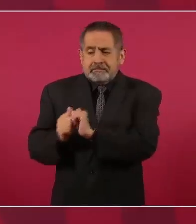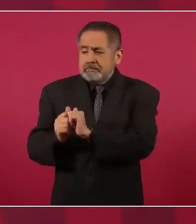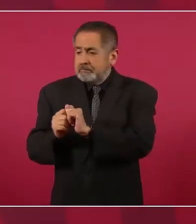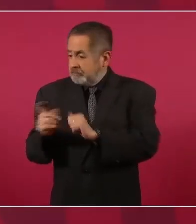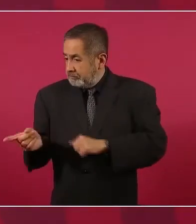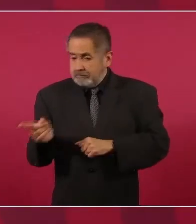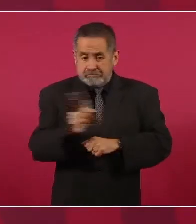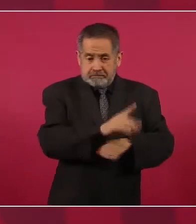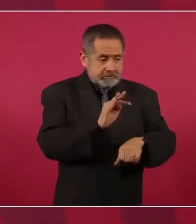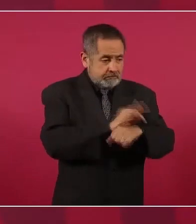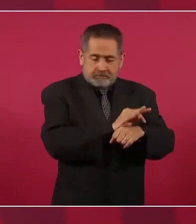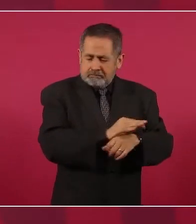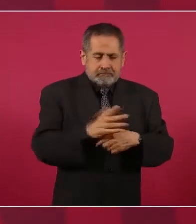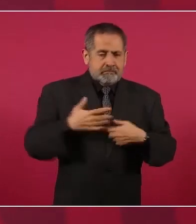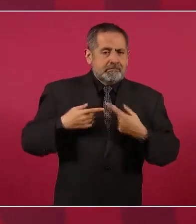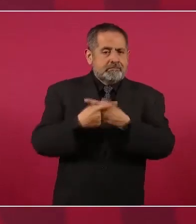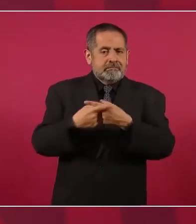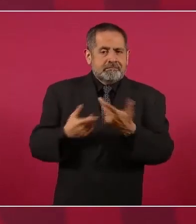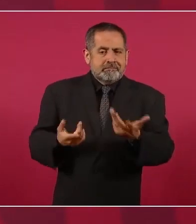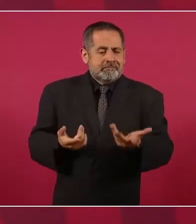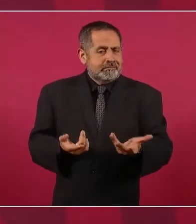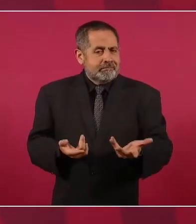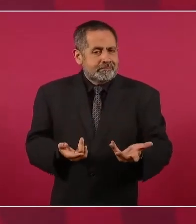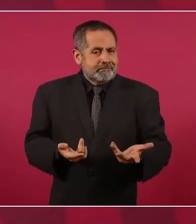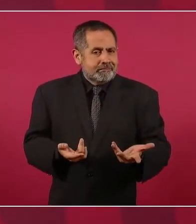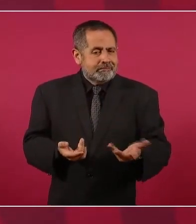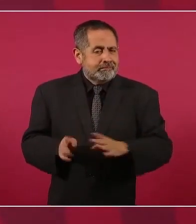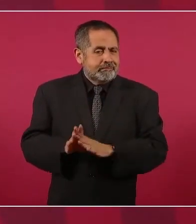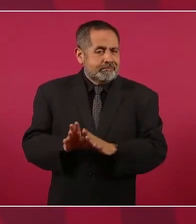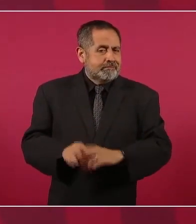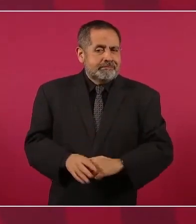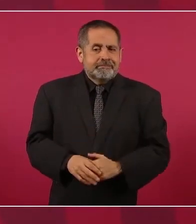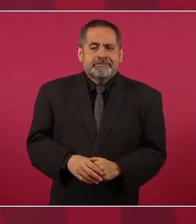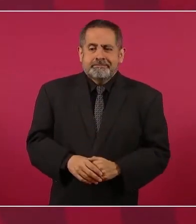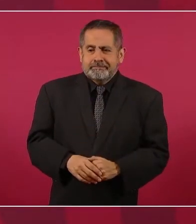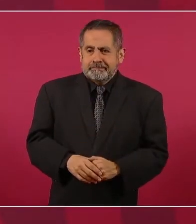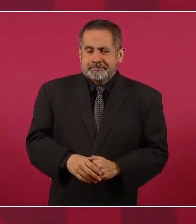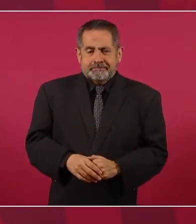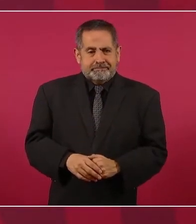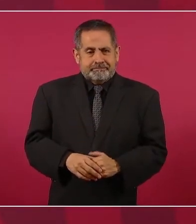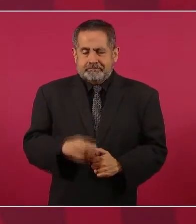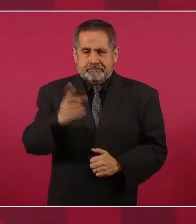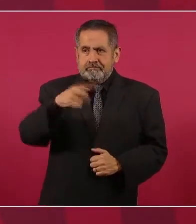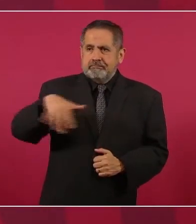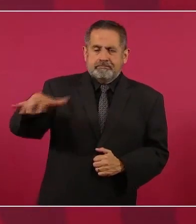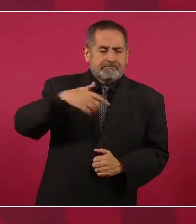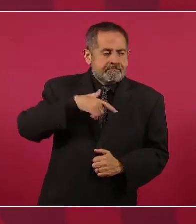¿Qué más juicio?